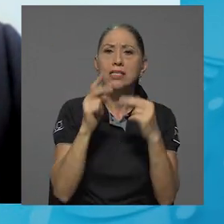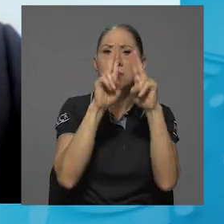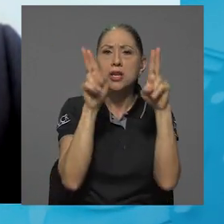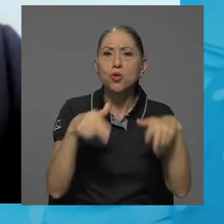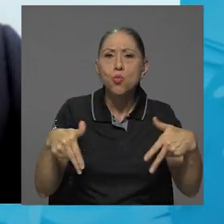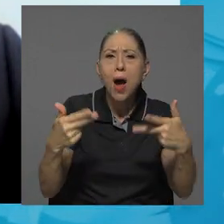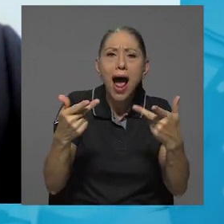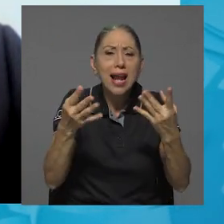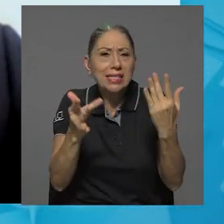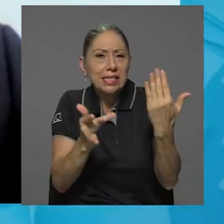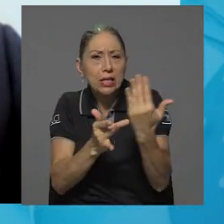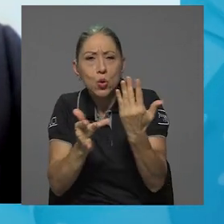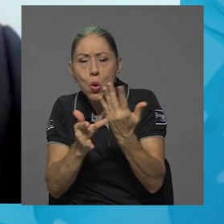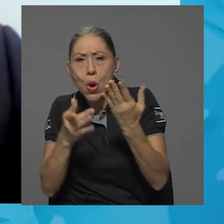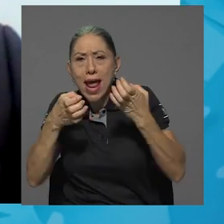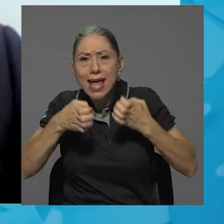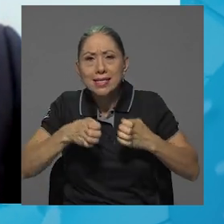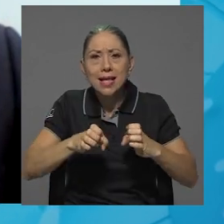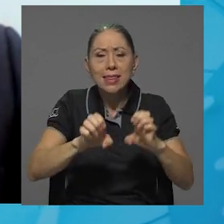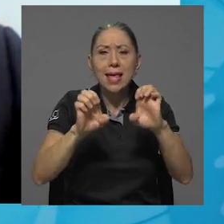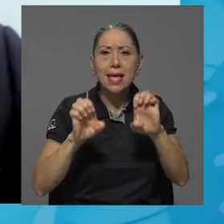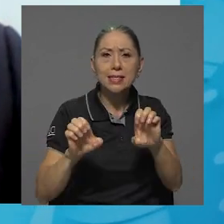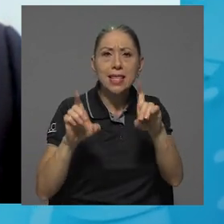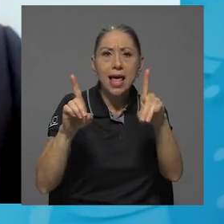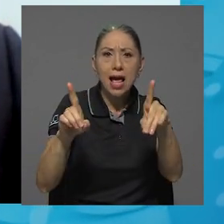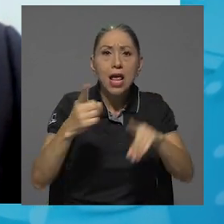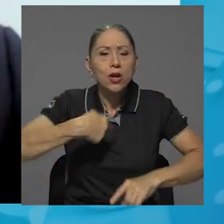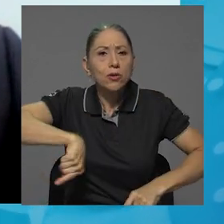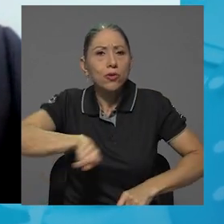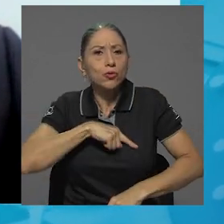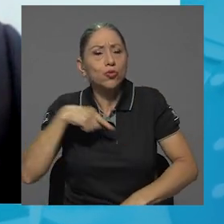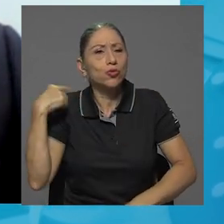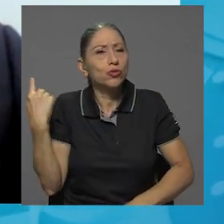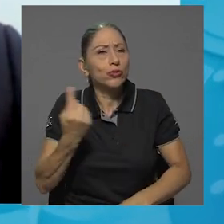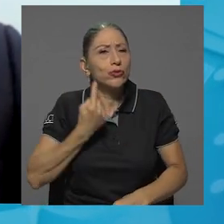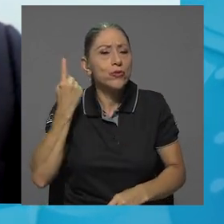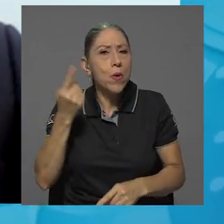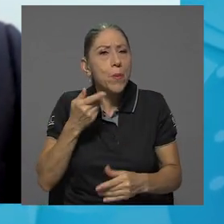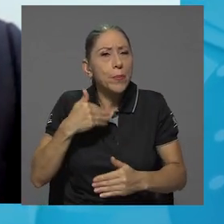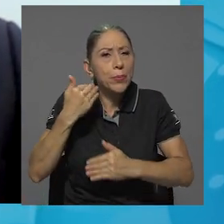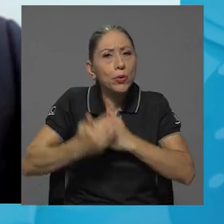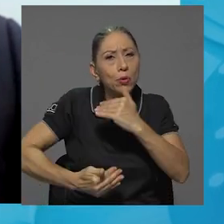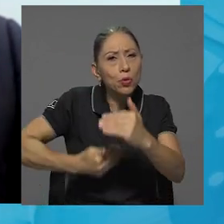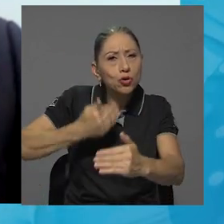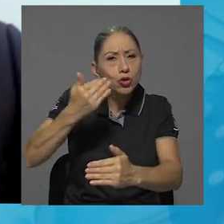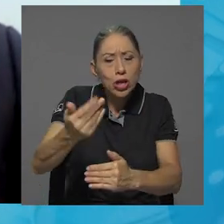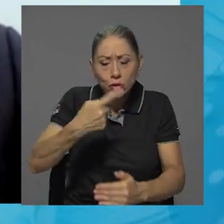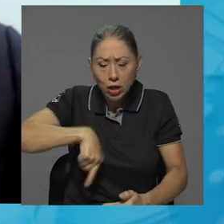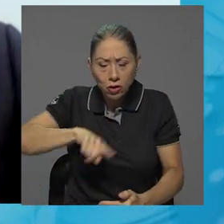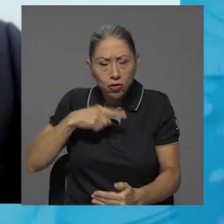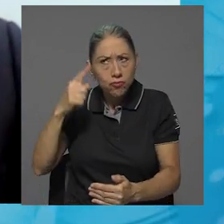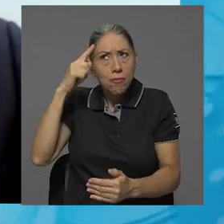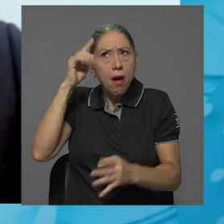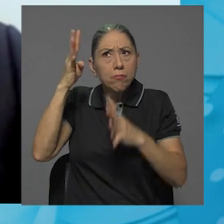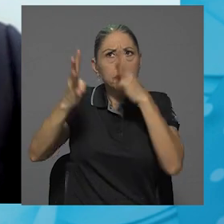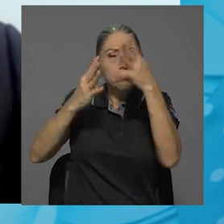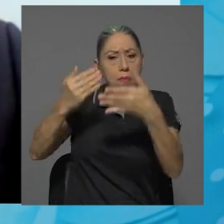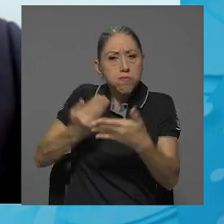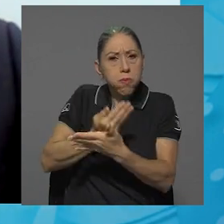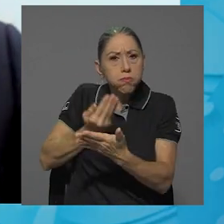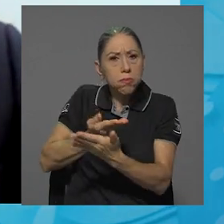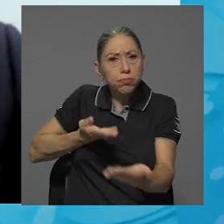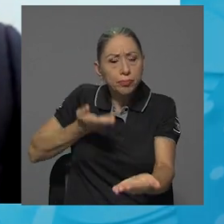estrategias didácticas y nosotros siempre hemos estado en ese proceso de plantearnos, de formularnos, de